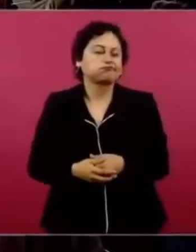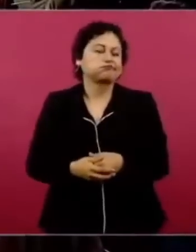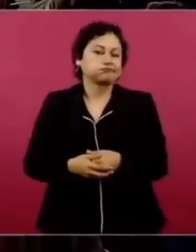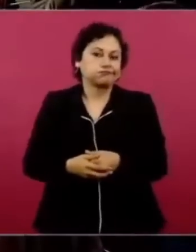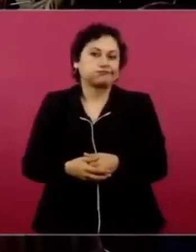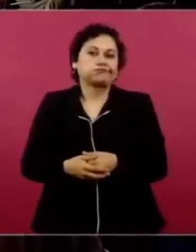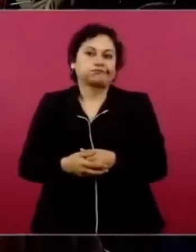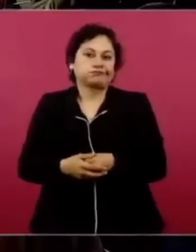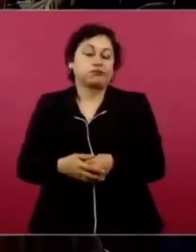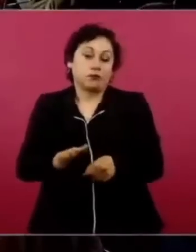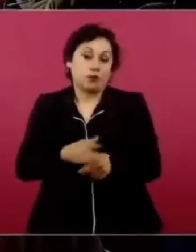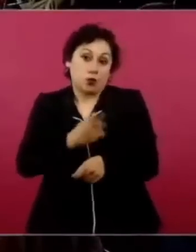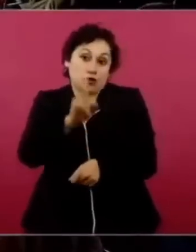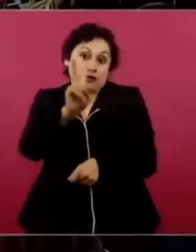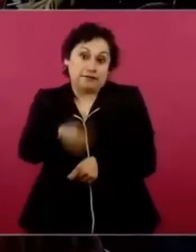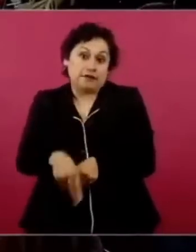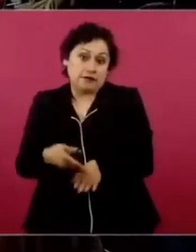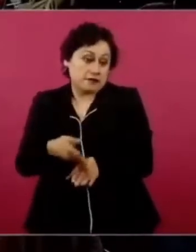entonces había persecución.